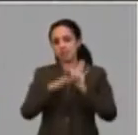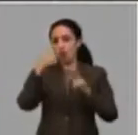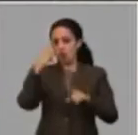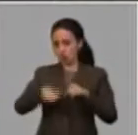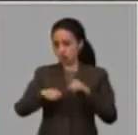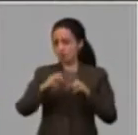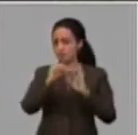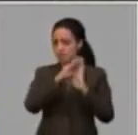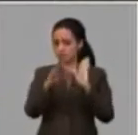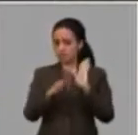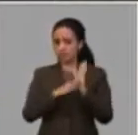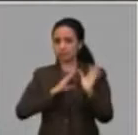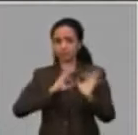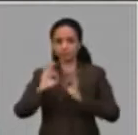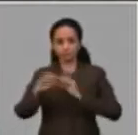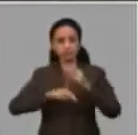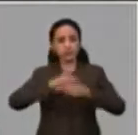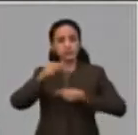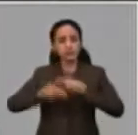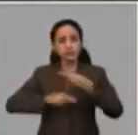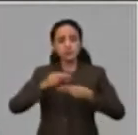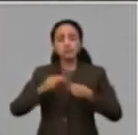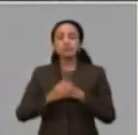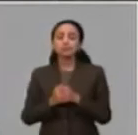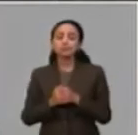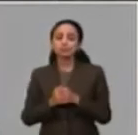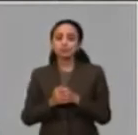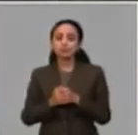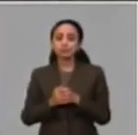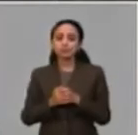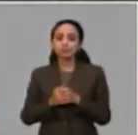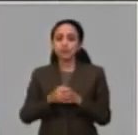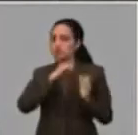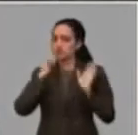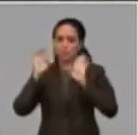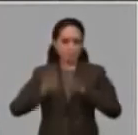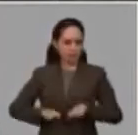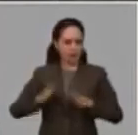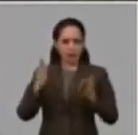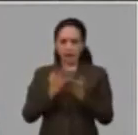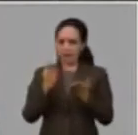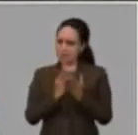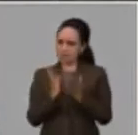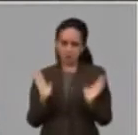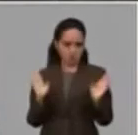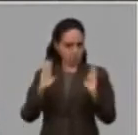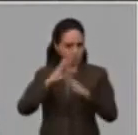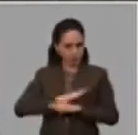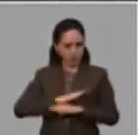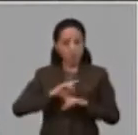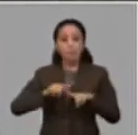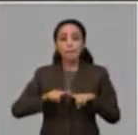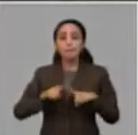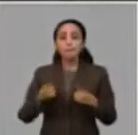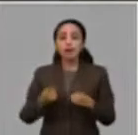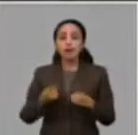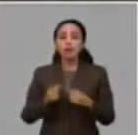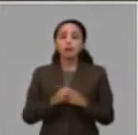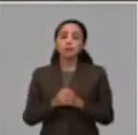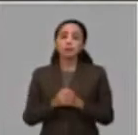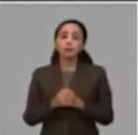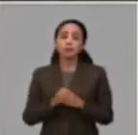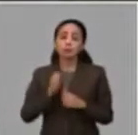que se aplicó con la suspensión de las clases y en este caso para aquellos